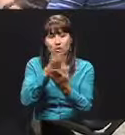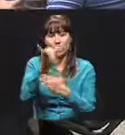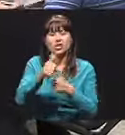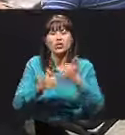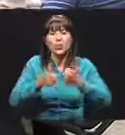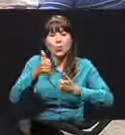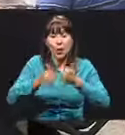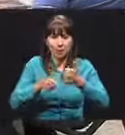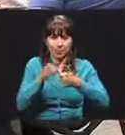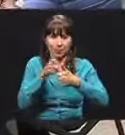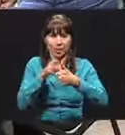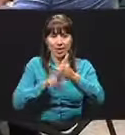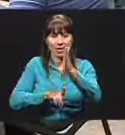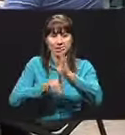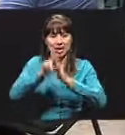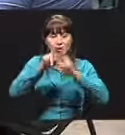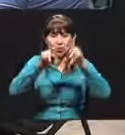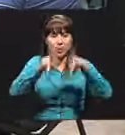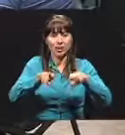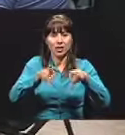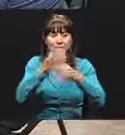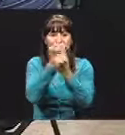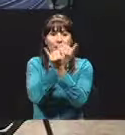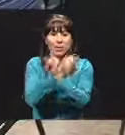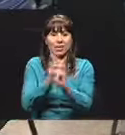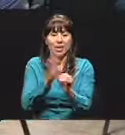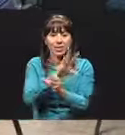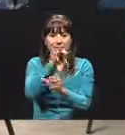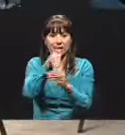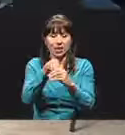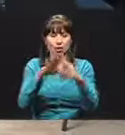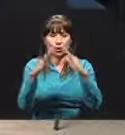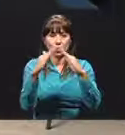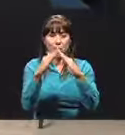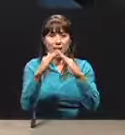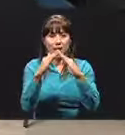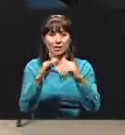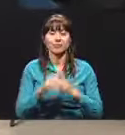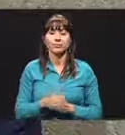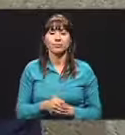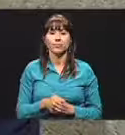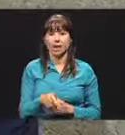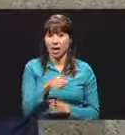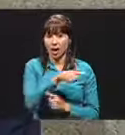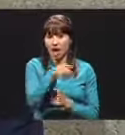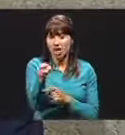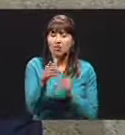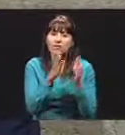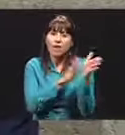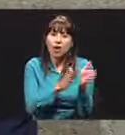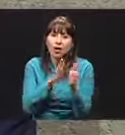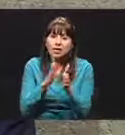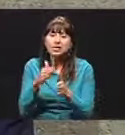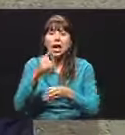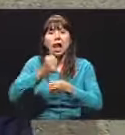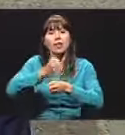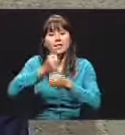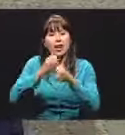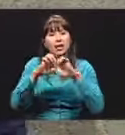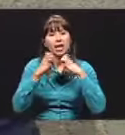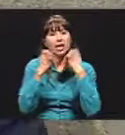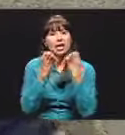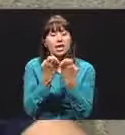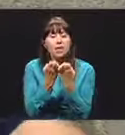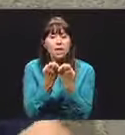destaca el desarrollo de personas independientes dentro de sus hogares. Ellos se van a organizar, van a trabajar en equipo, van a